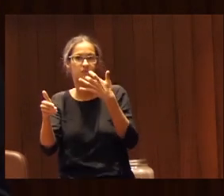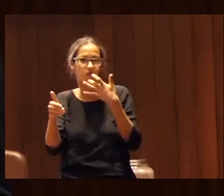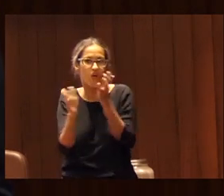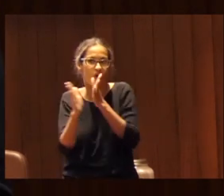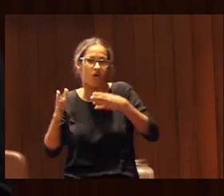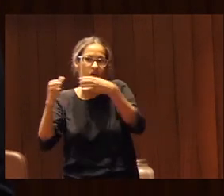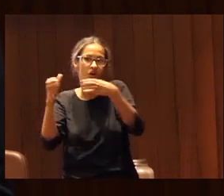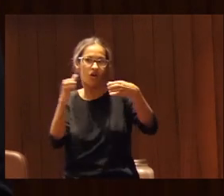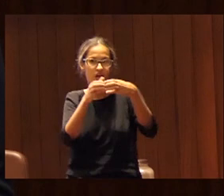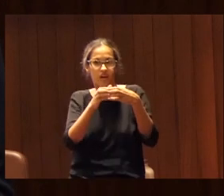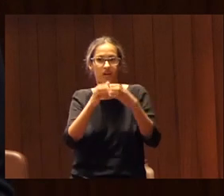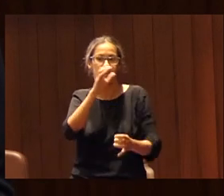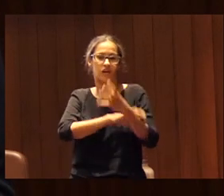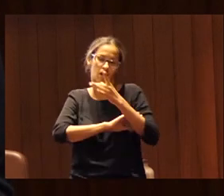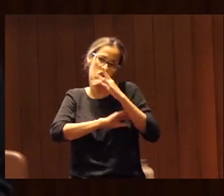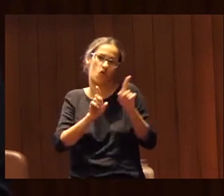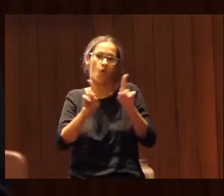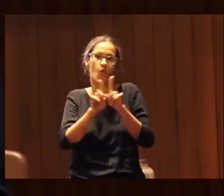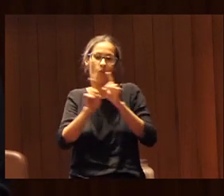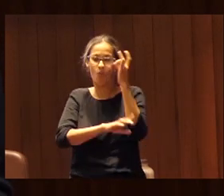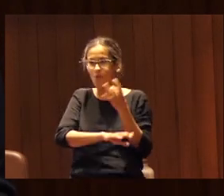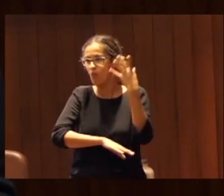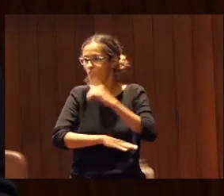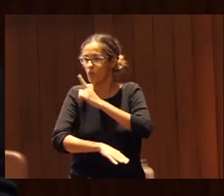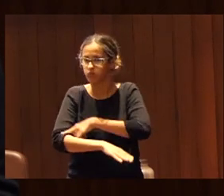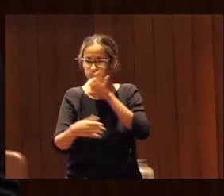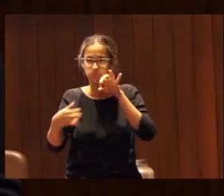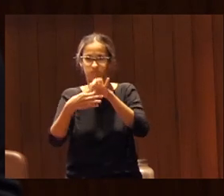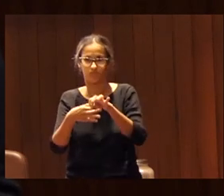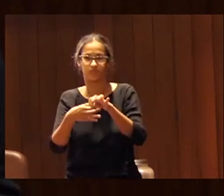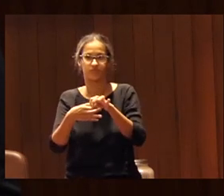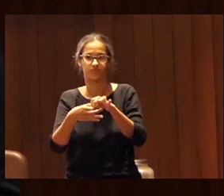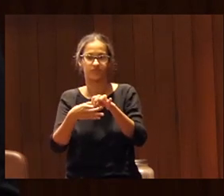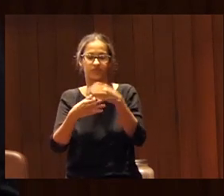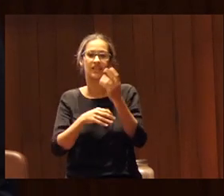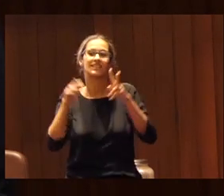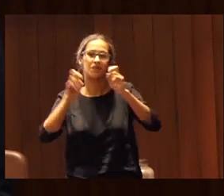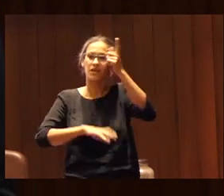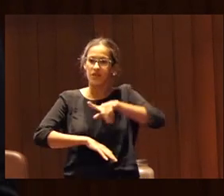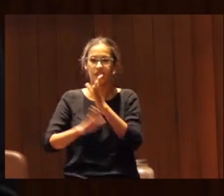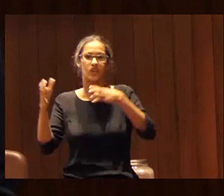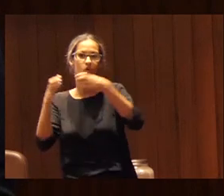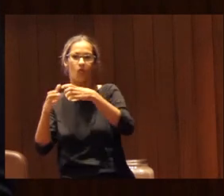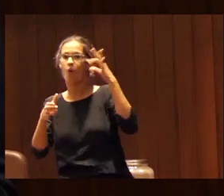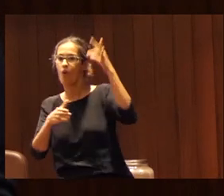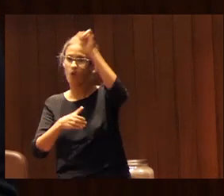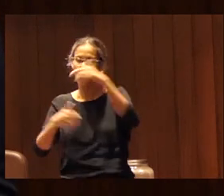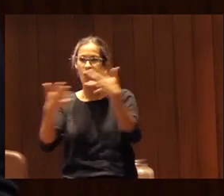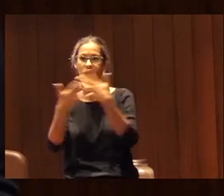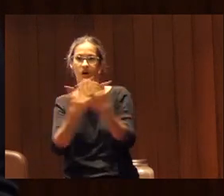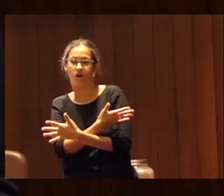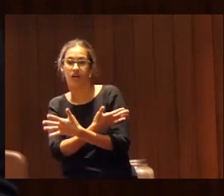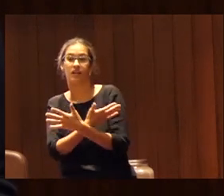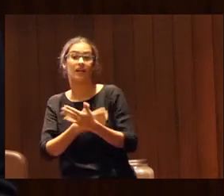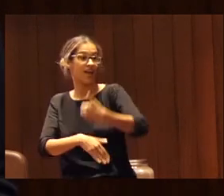estamos hablando de iniciación deportiva el tema de grupos mistos o no ayer yo a